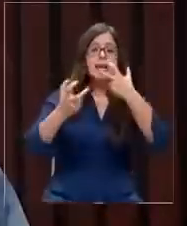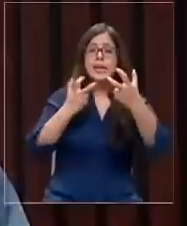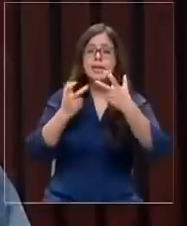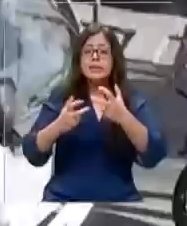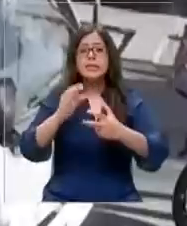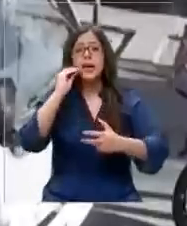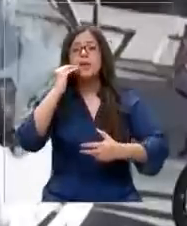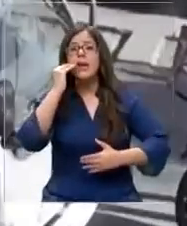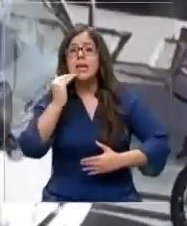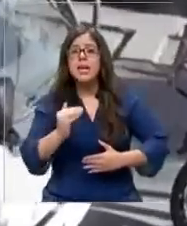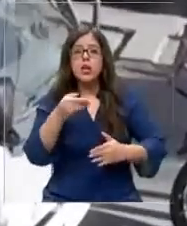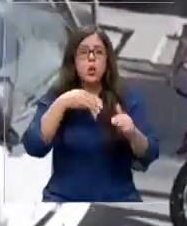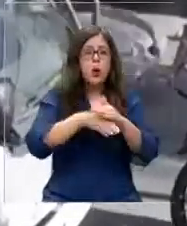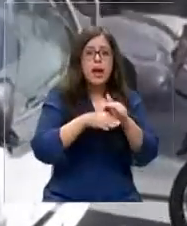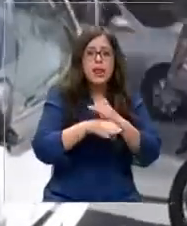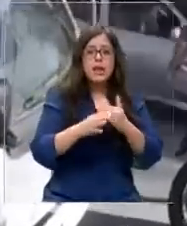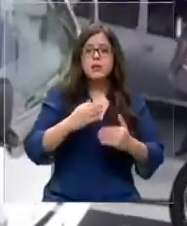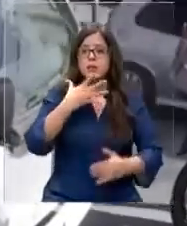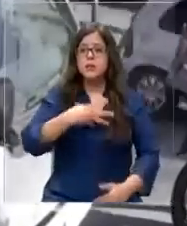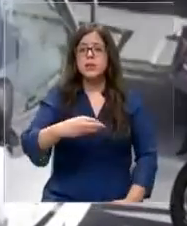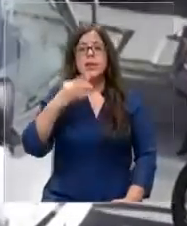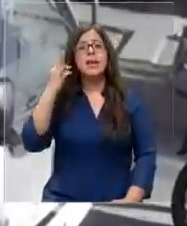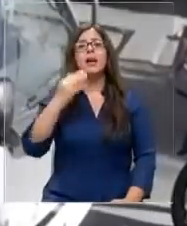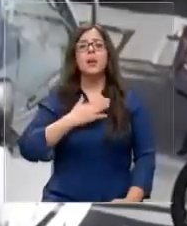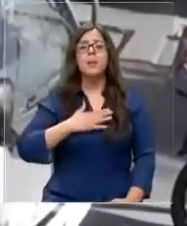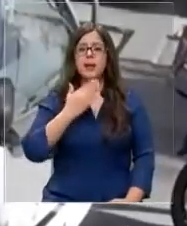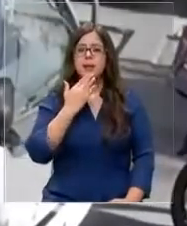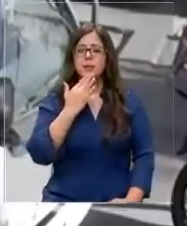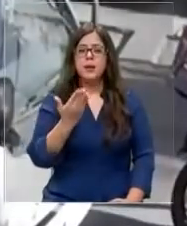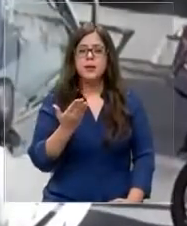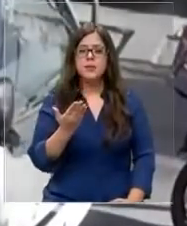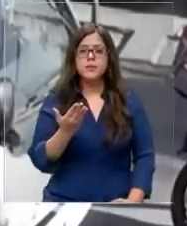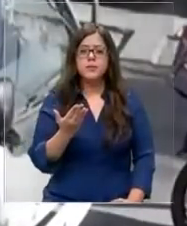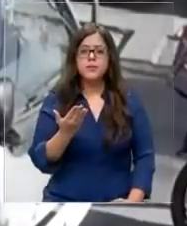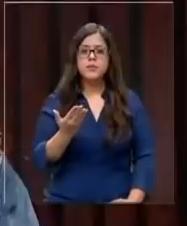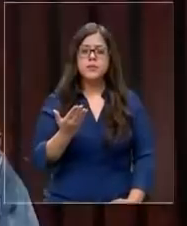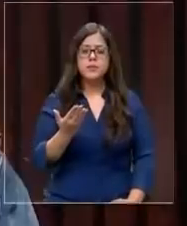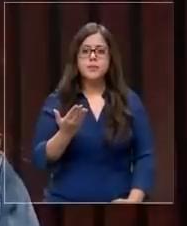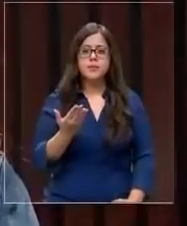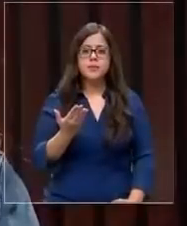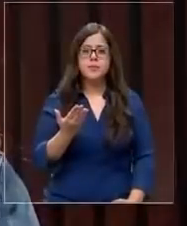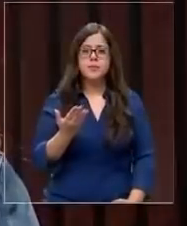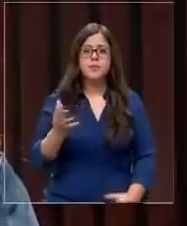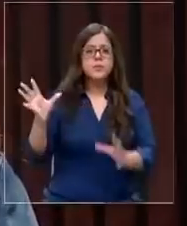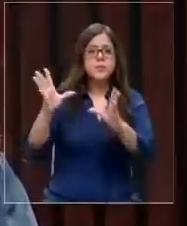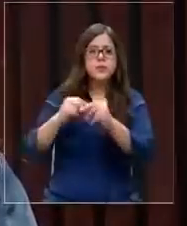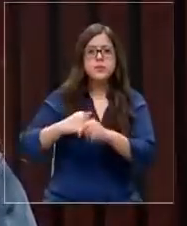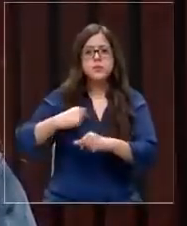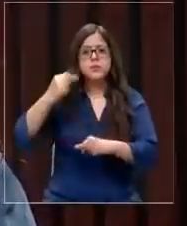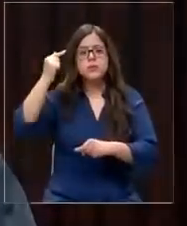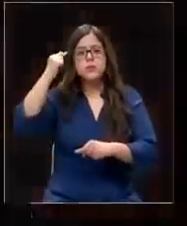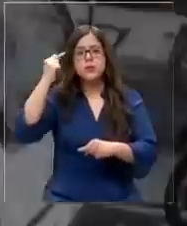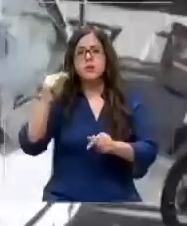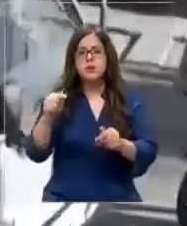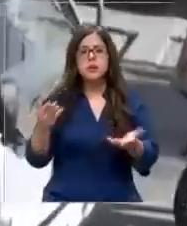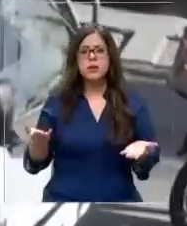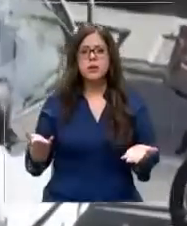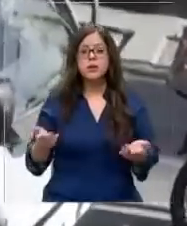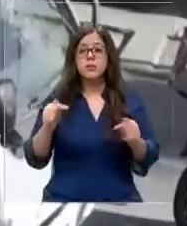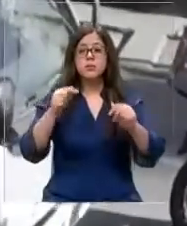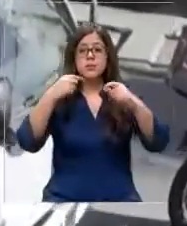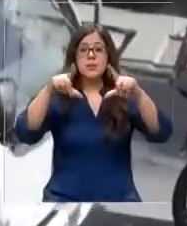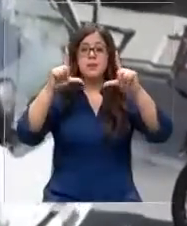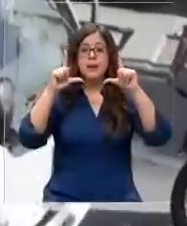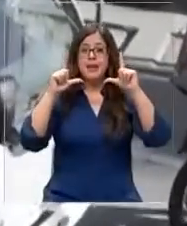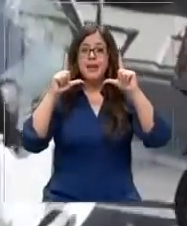por mis nietos que estaban adentro y mi hija. Mucho miedo porque yo en la noche pienso que van a venir. Estas